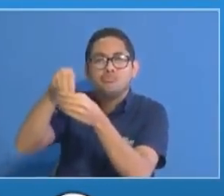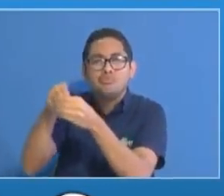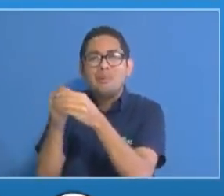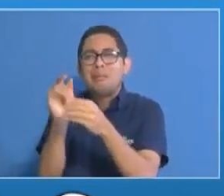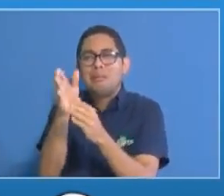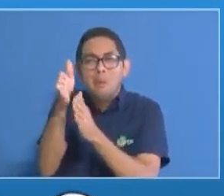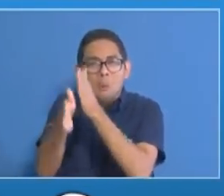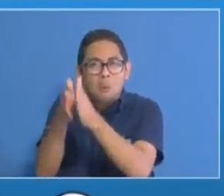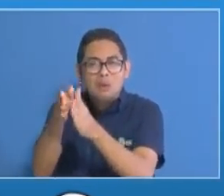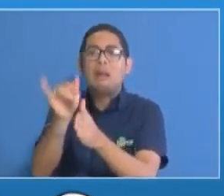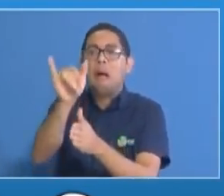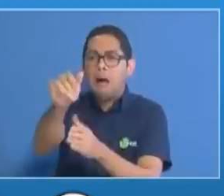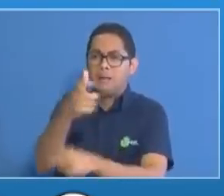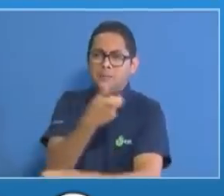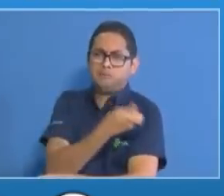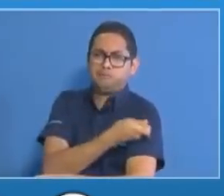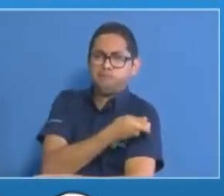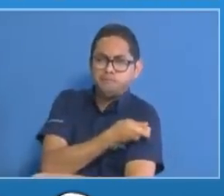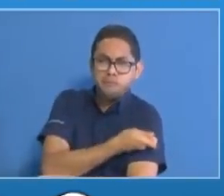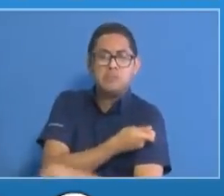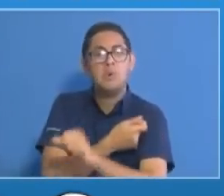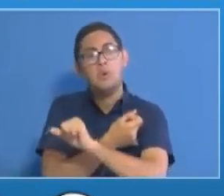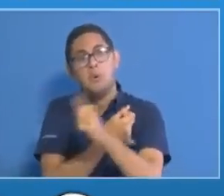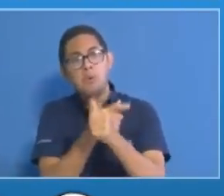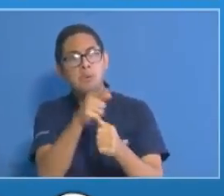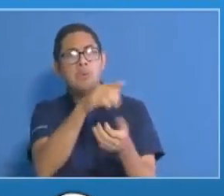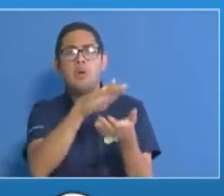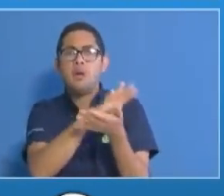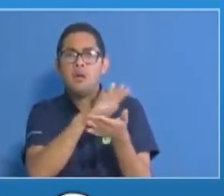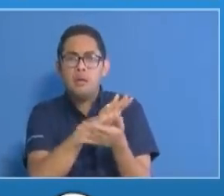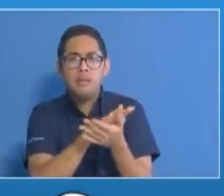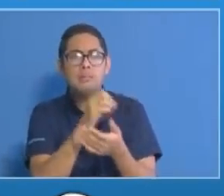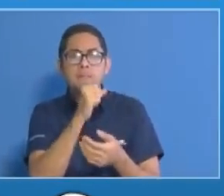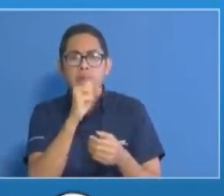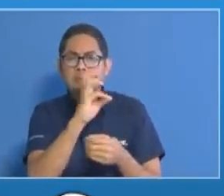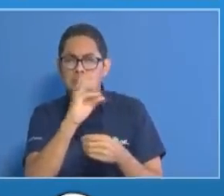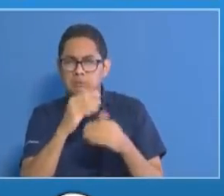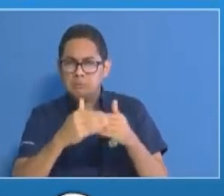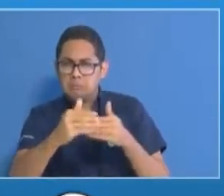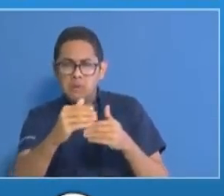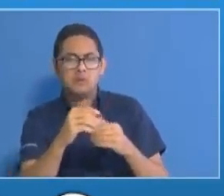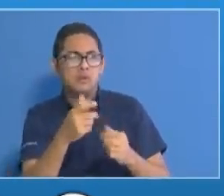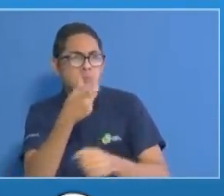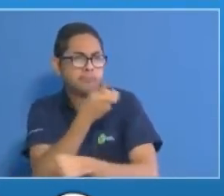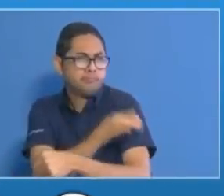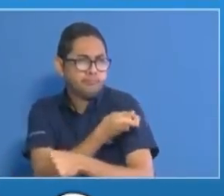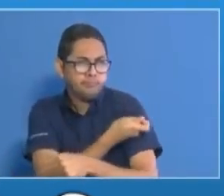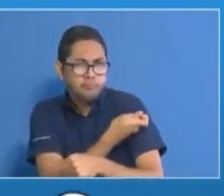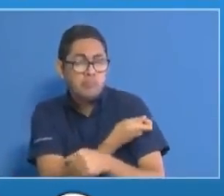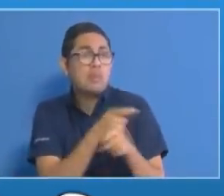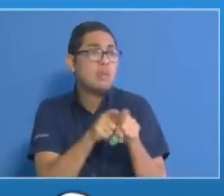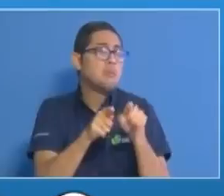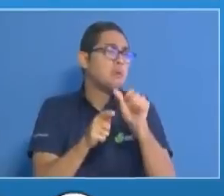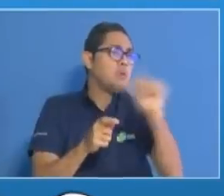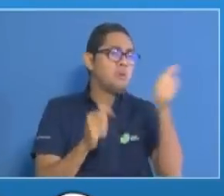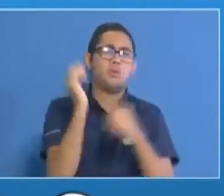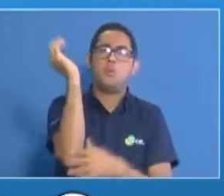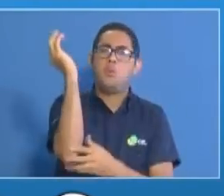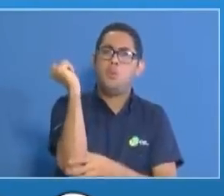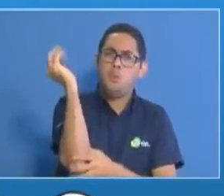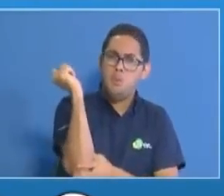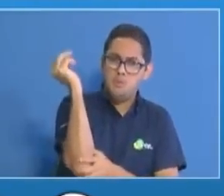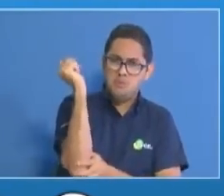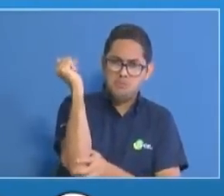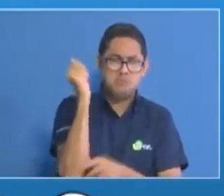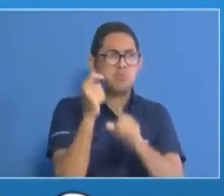de tercera edad organizados y hemos iniciado también la vacunación a los jubilados y pensionados